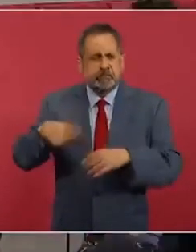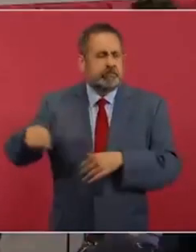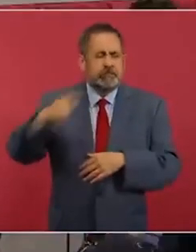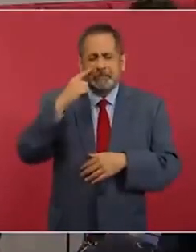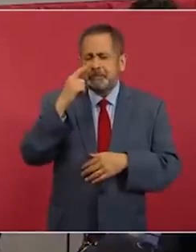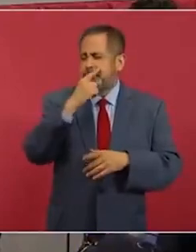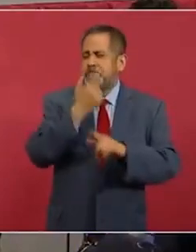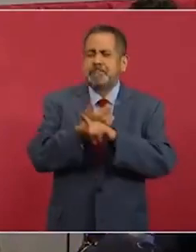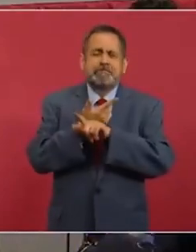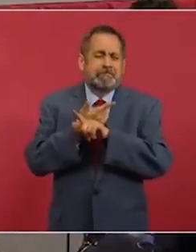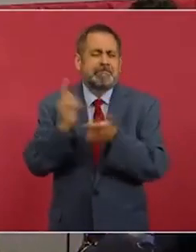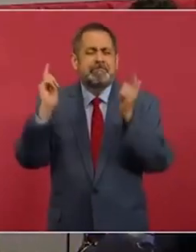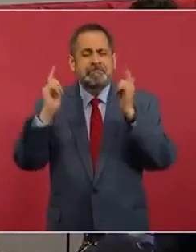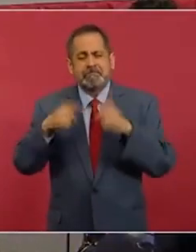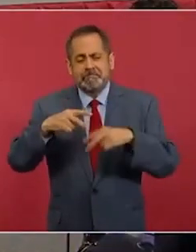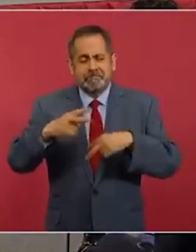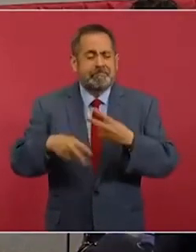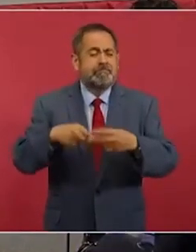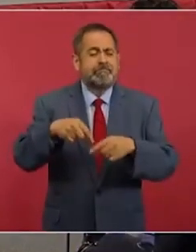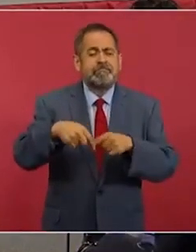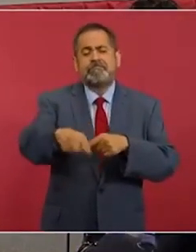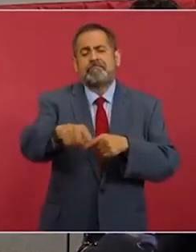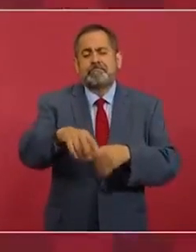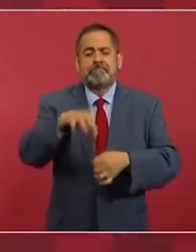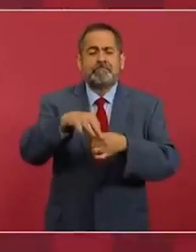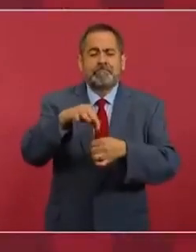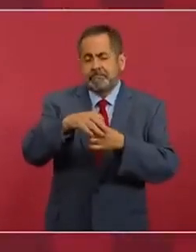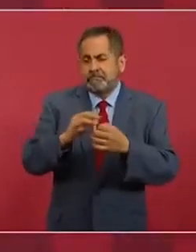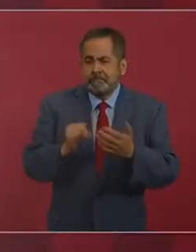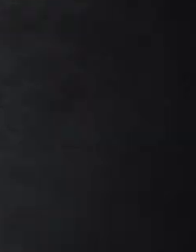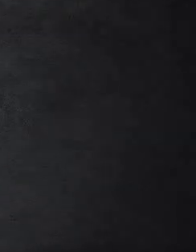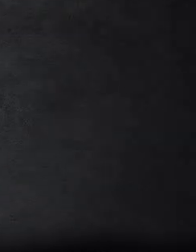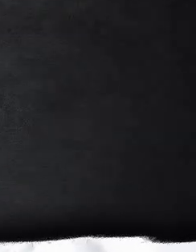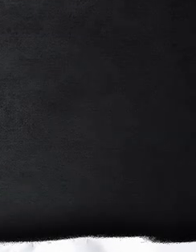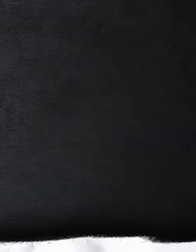libremente, decida con libertad.